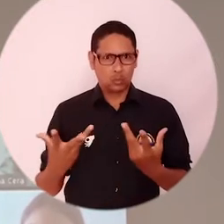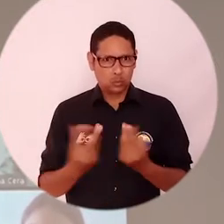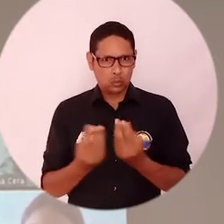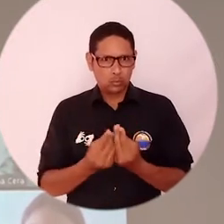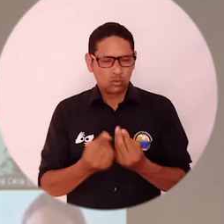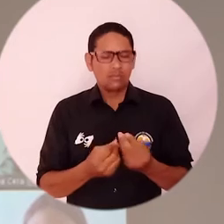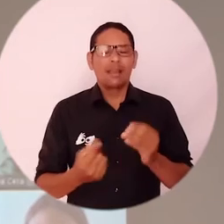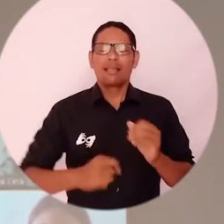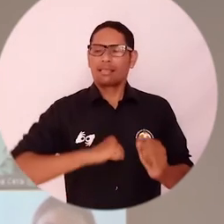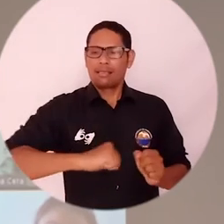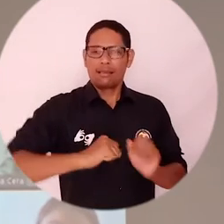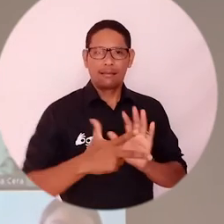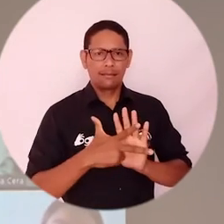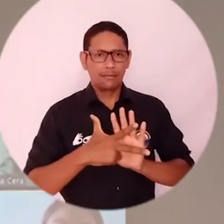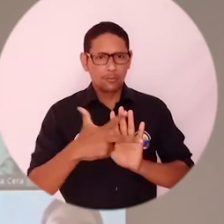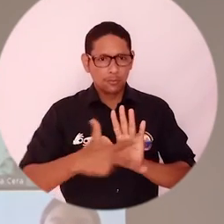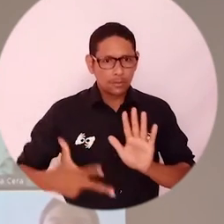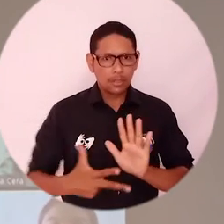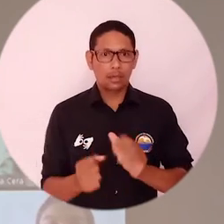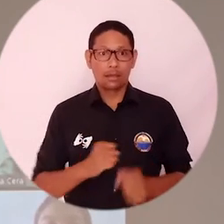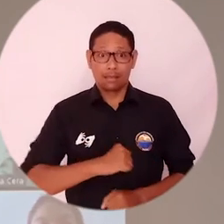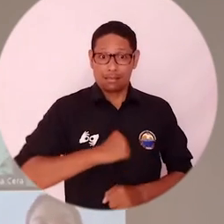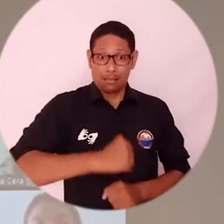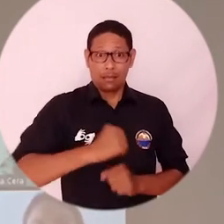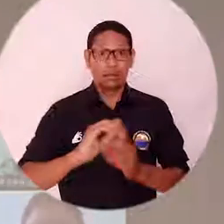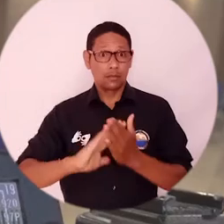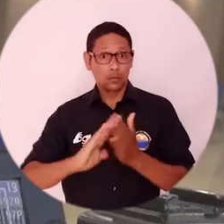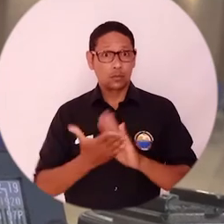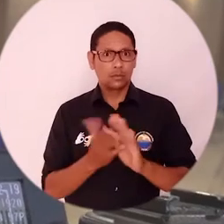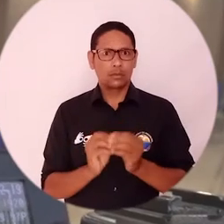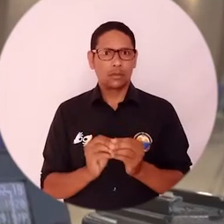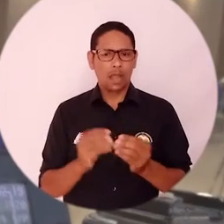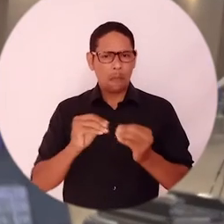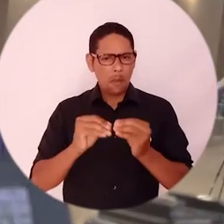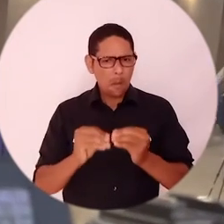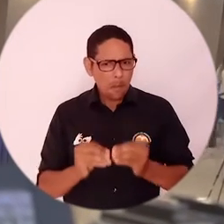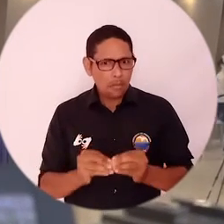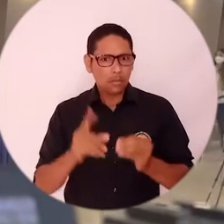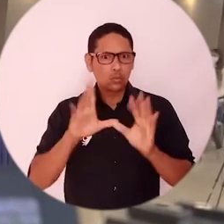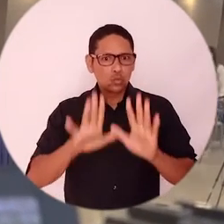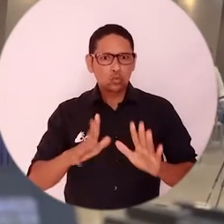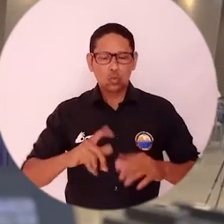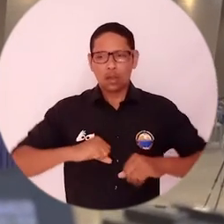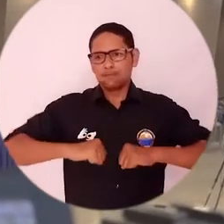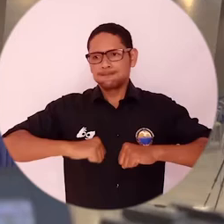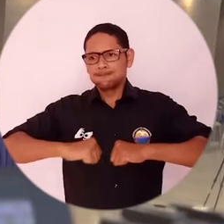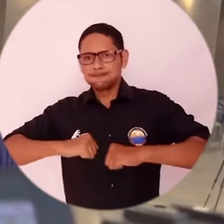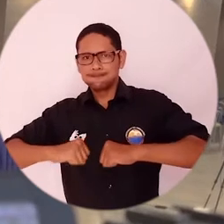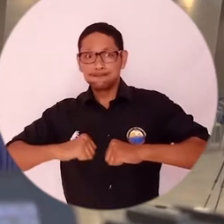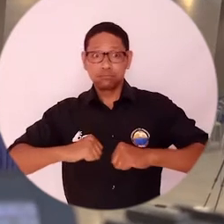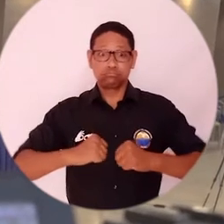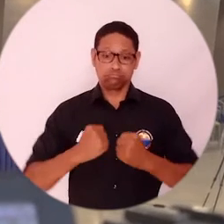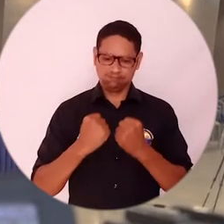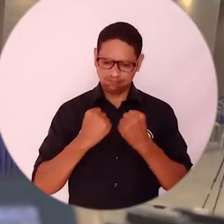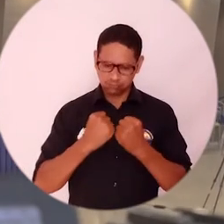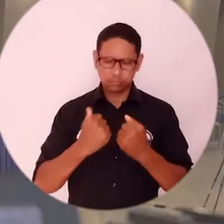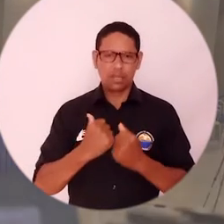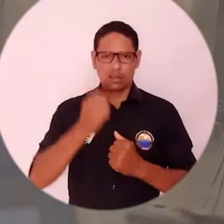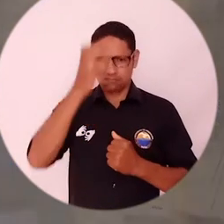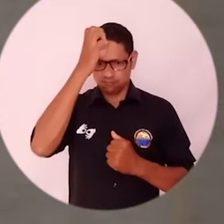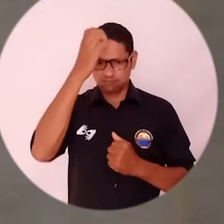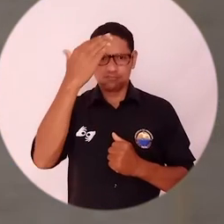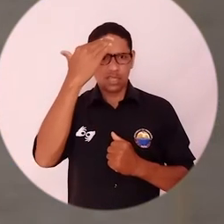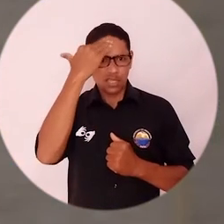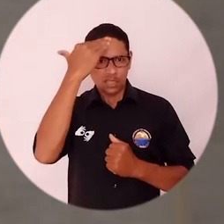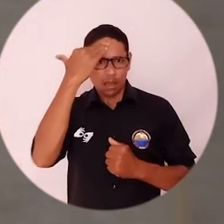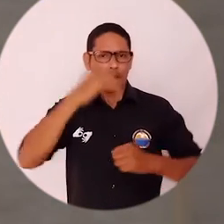constitucional y el comunitario. Estos les permitirán a los jóvenes llevar a cabo sus funciones con solidez y mejor conocimiento del trabajo